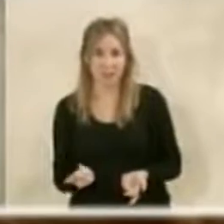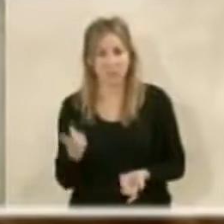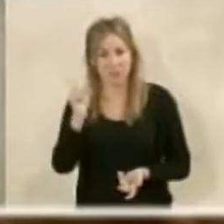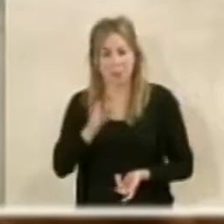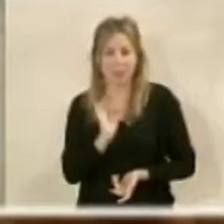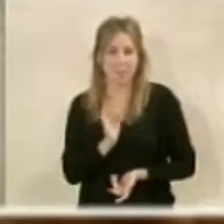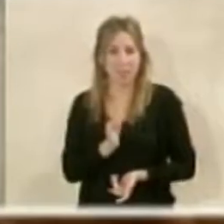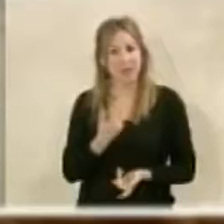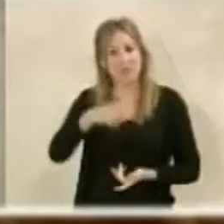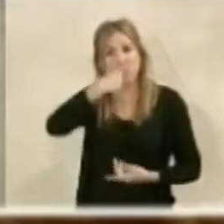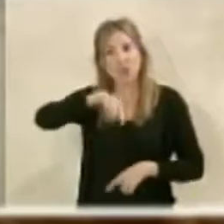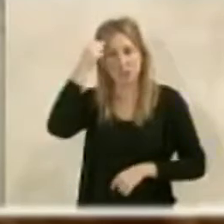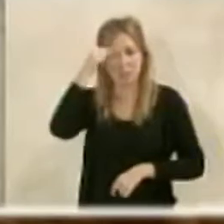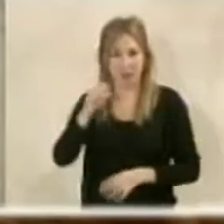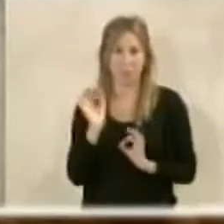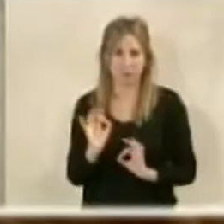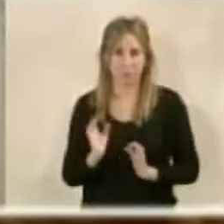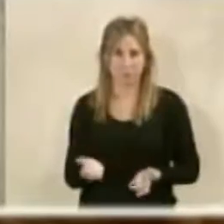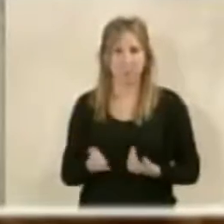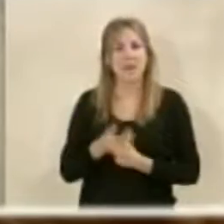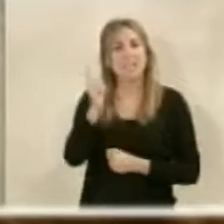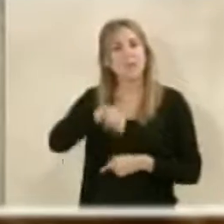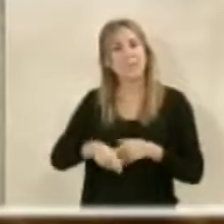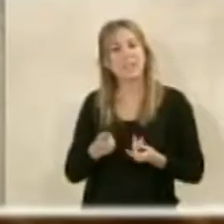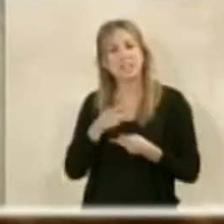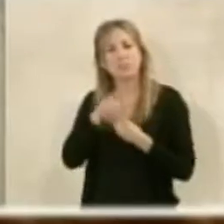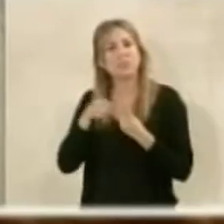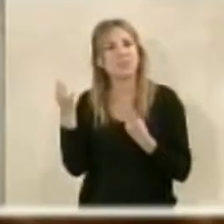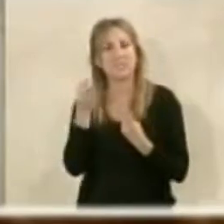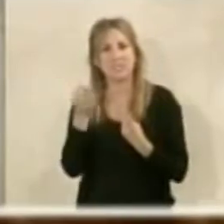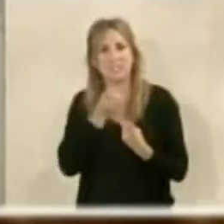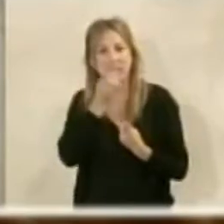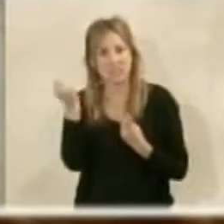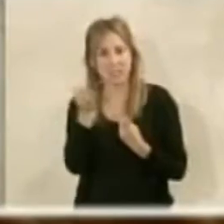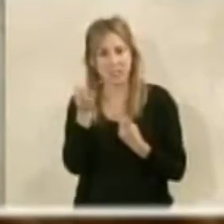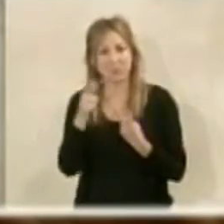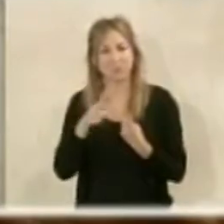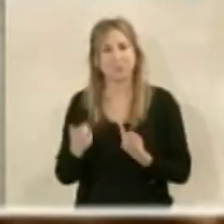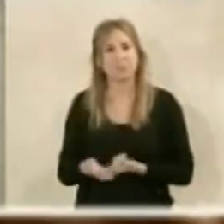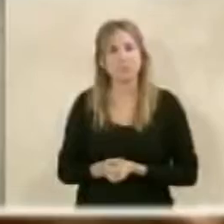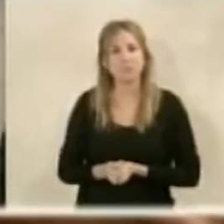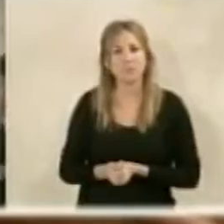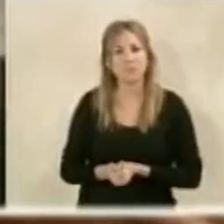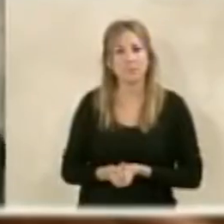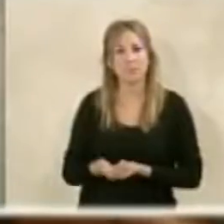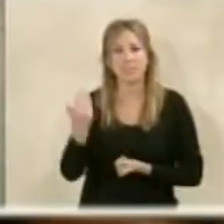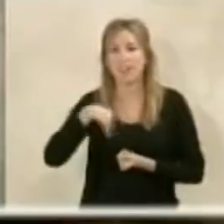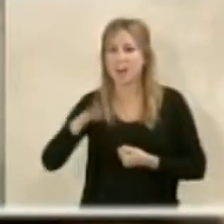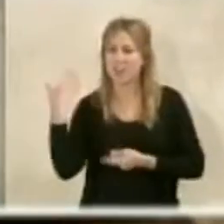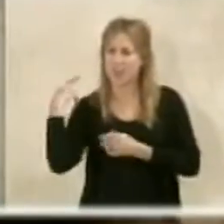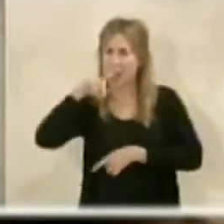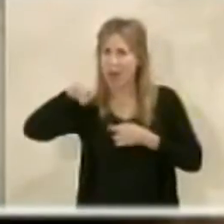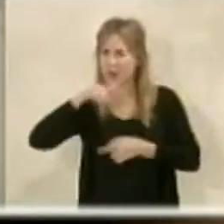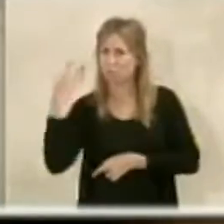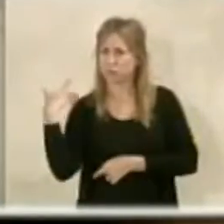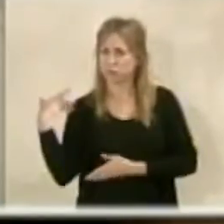pero también negativa. Eso, que seamos conscientes. Después quería señalar también que, bueno, después de algunos años, por